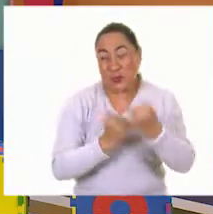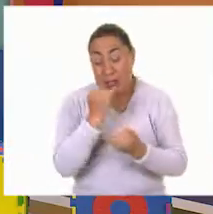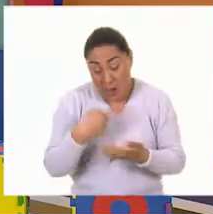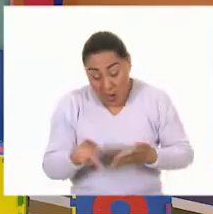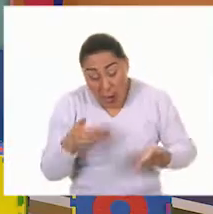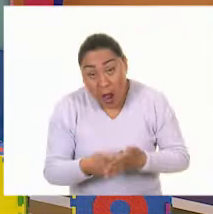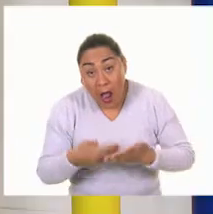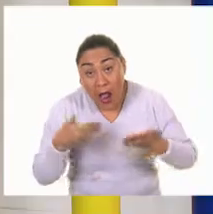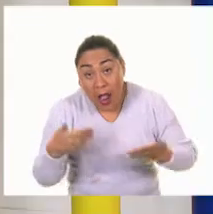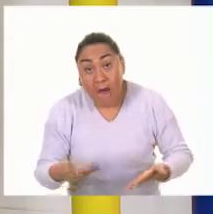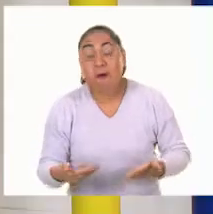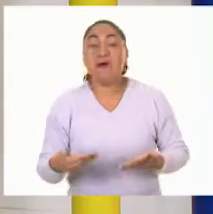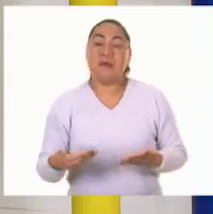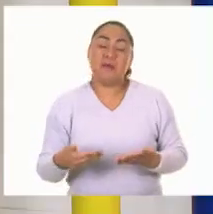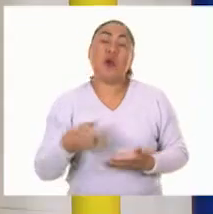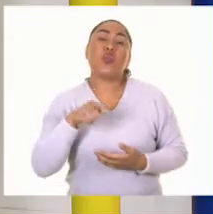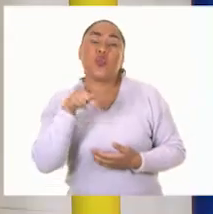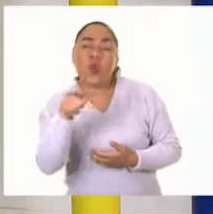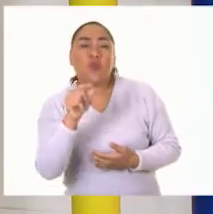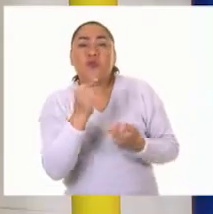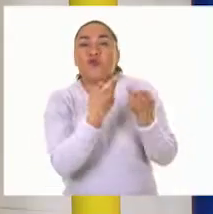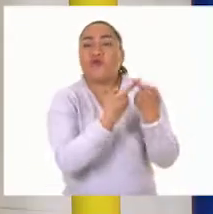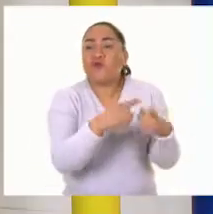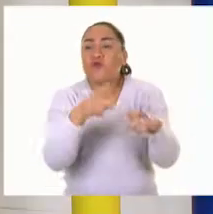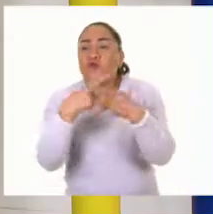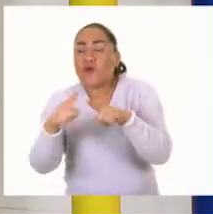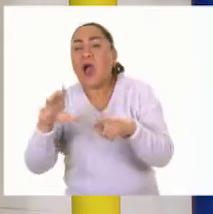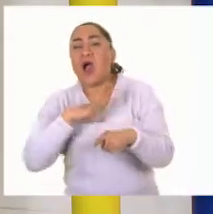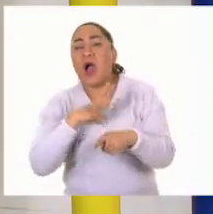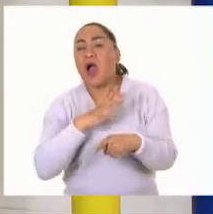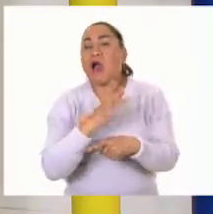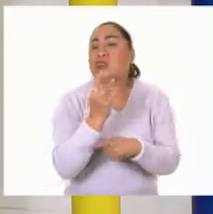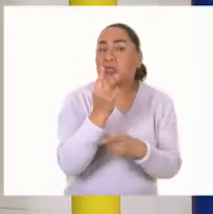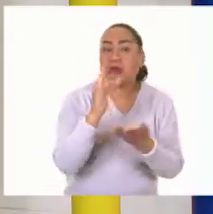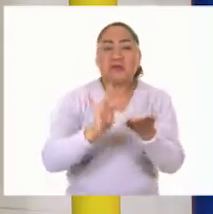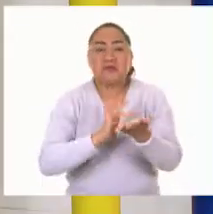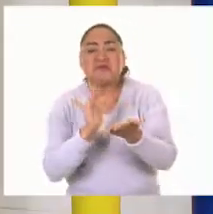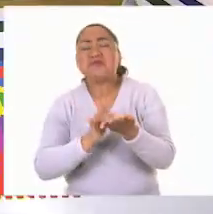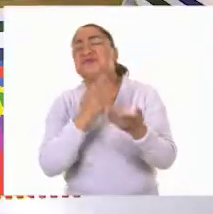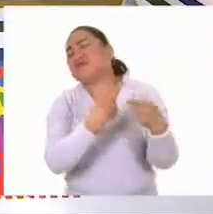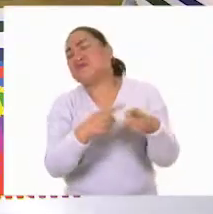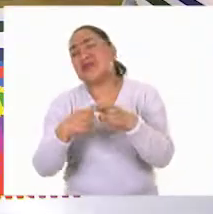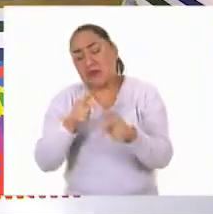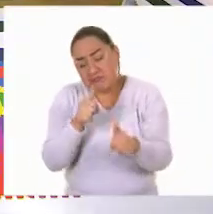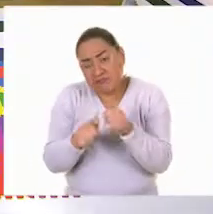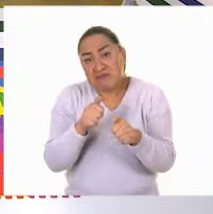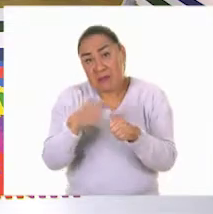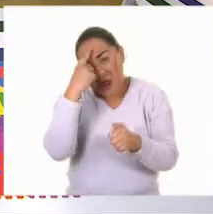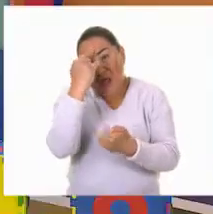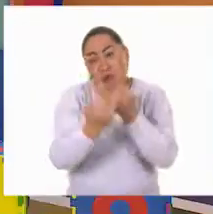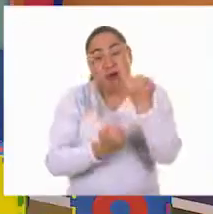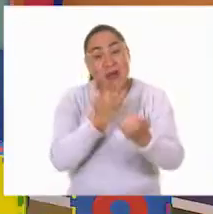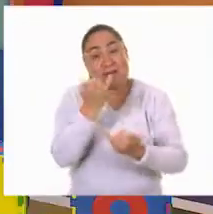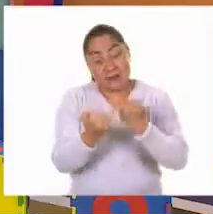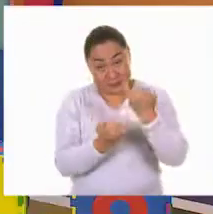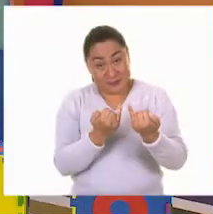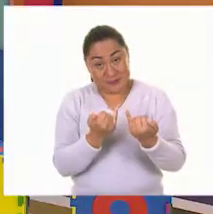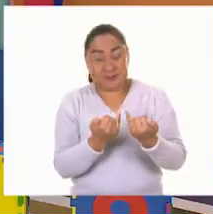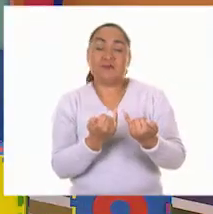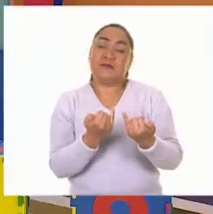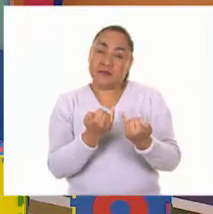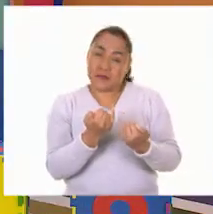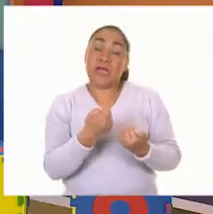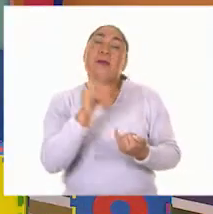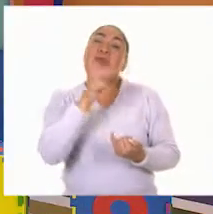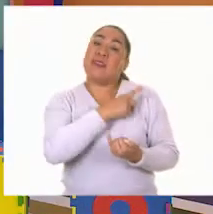puedes tener tú diferentes aparatos electrónicos que te pueden ayudar a divertirte. La idea aquí es tener un equilibrio